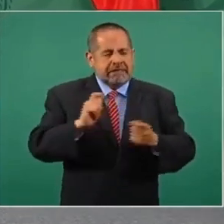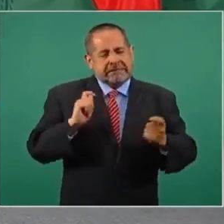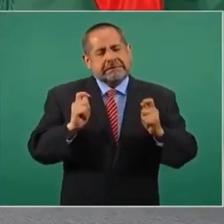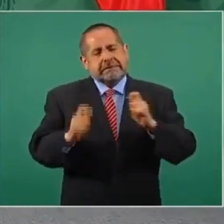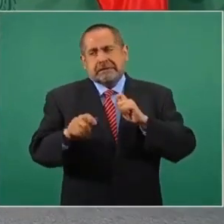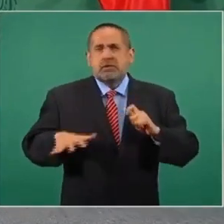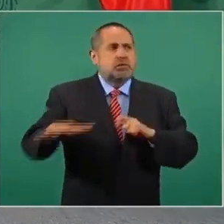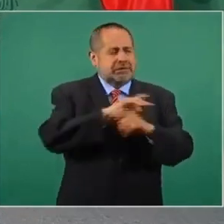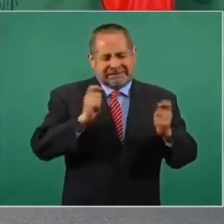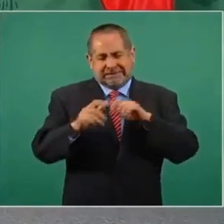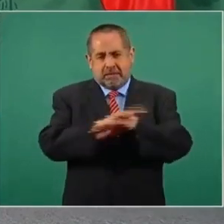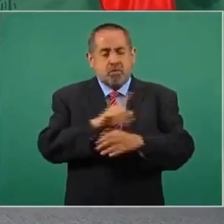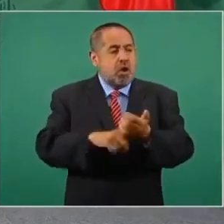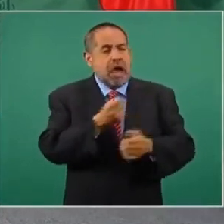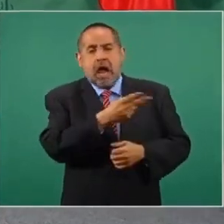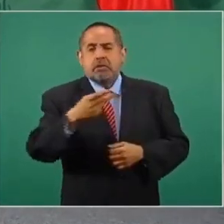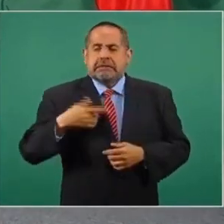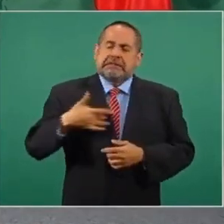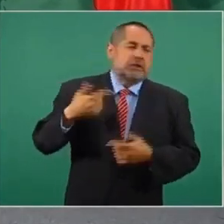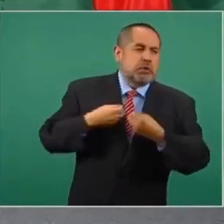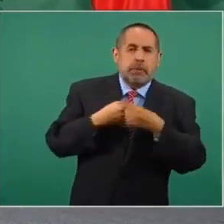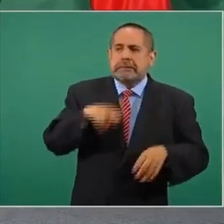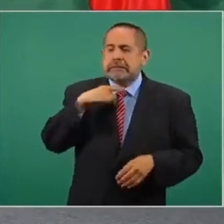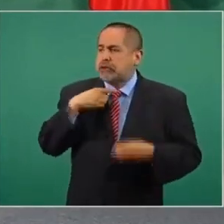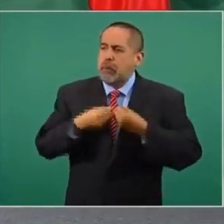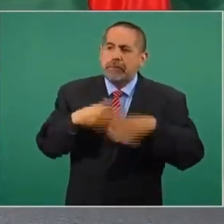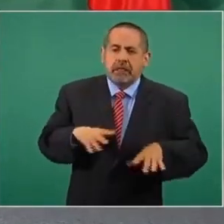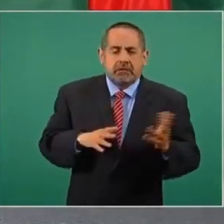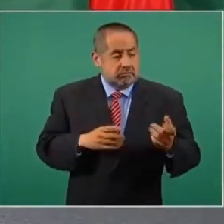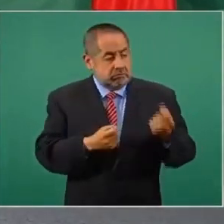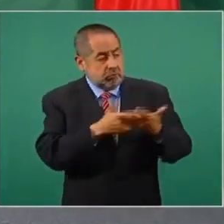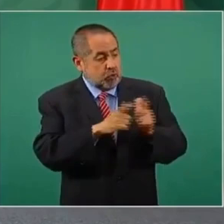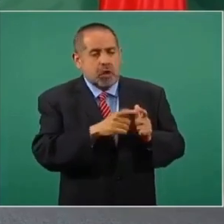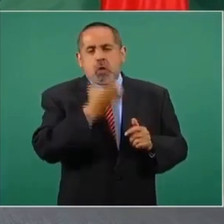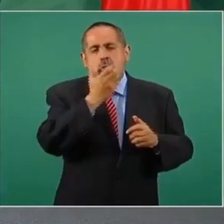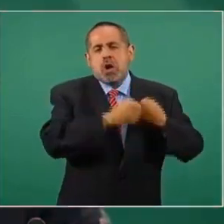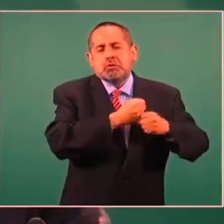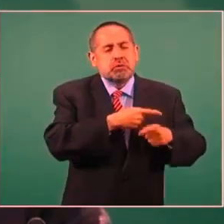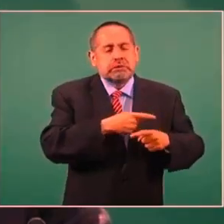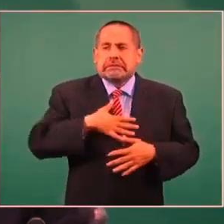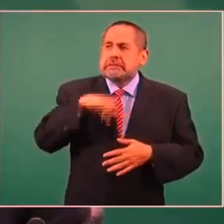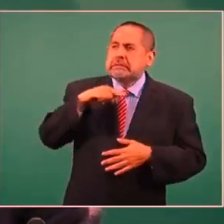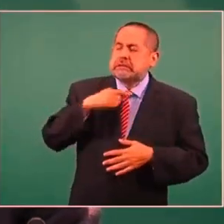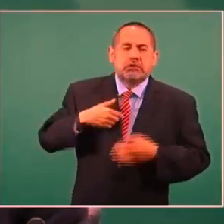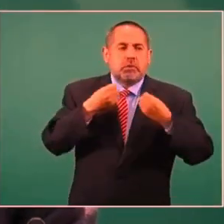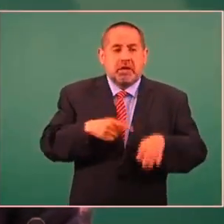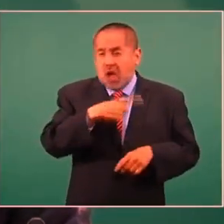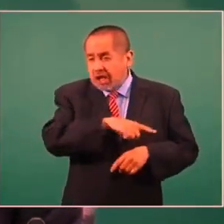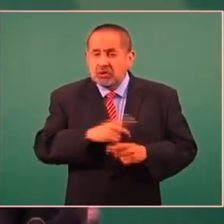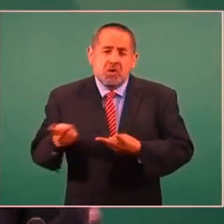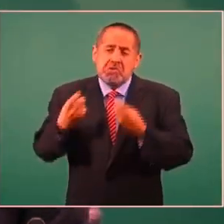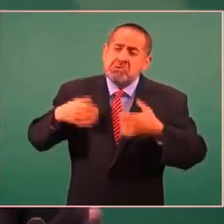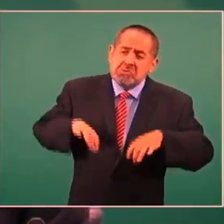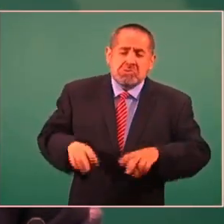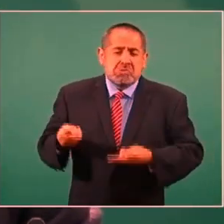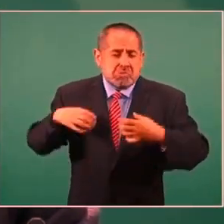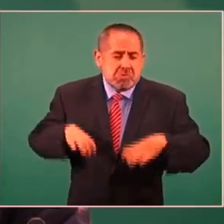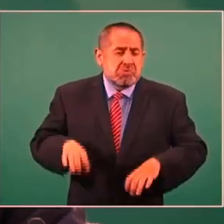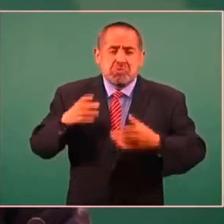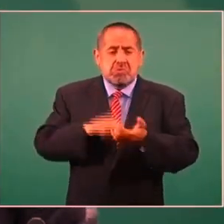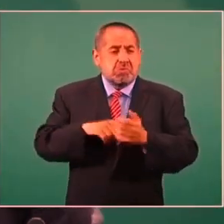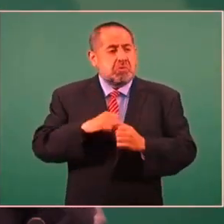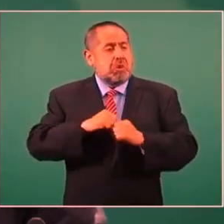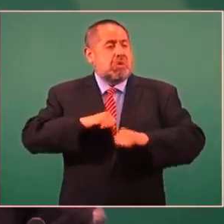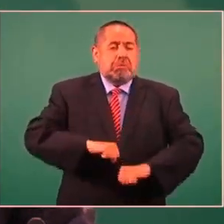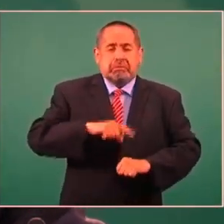transformación, hay quienes se sienten afectados, un grupo conservador que se dedicaba a saquear, a robar, que